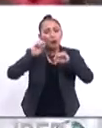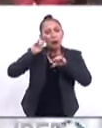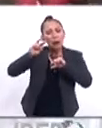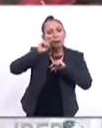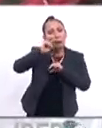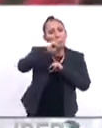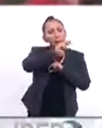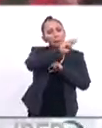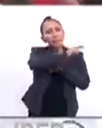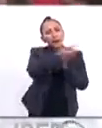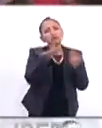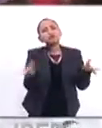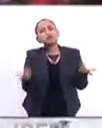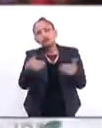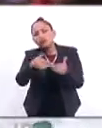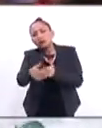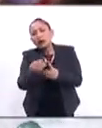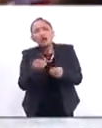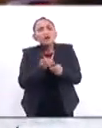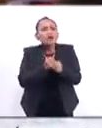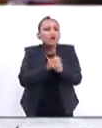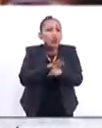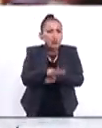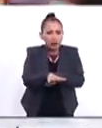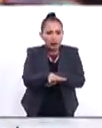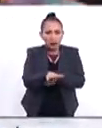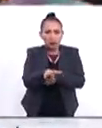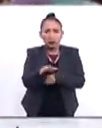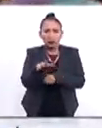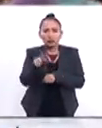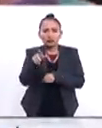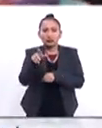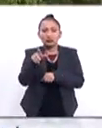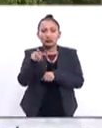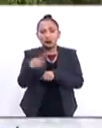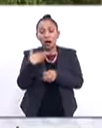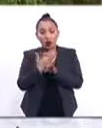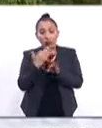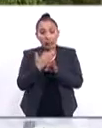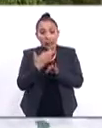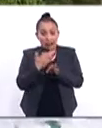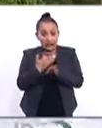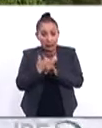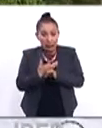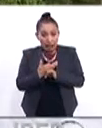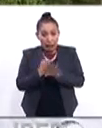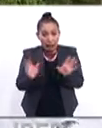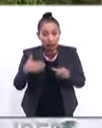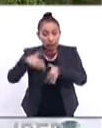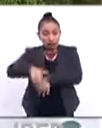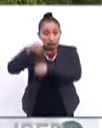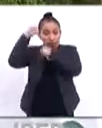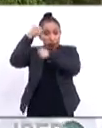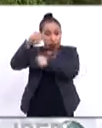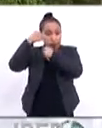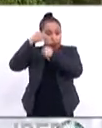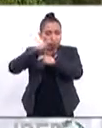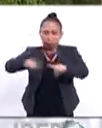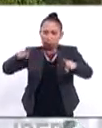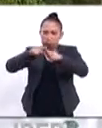dando a conocer más información. Por lo tanto, en este momento, manifestaciones